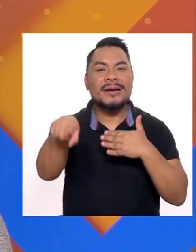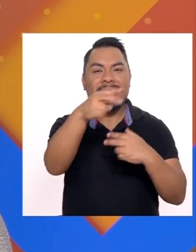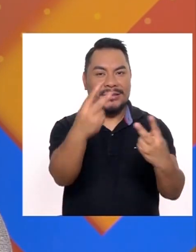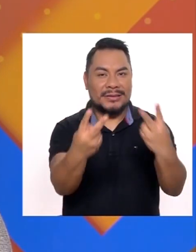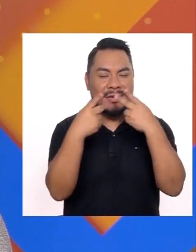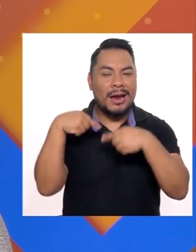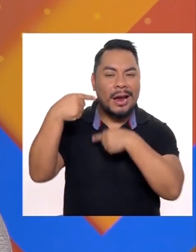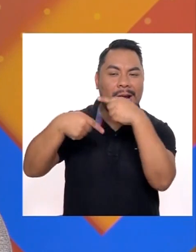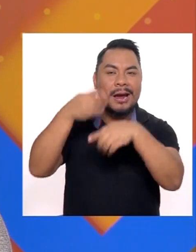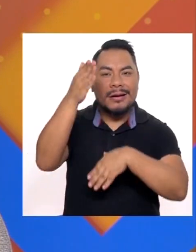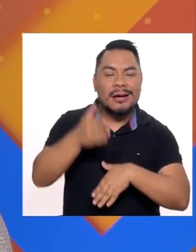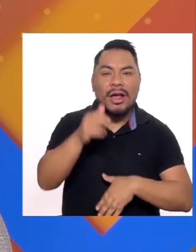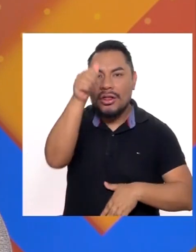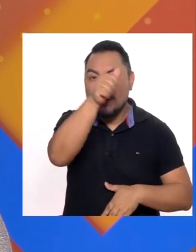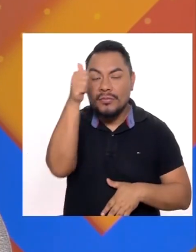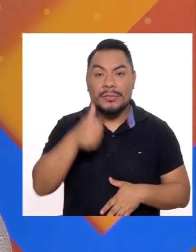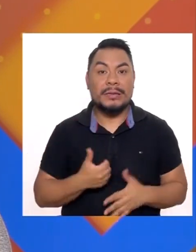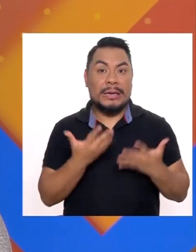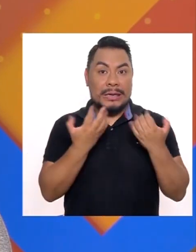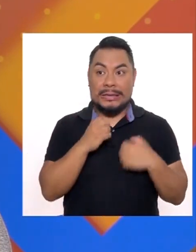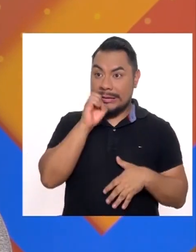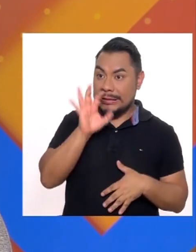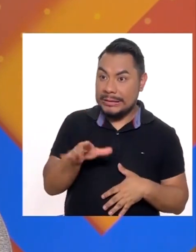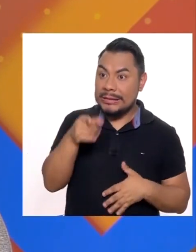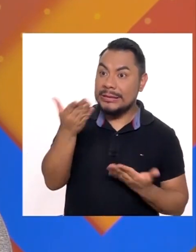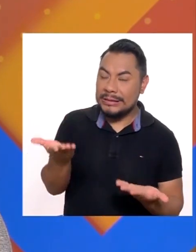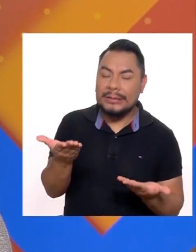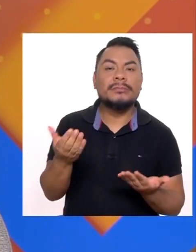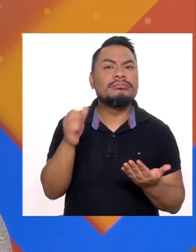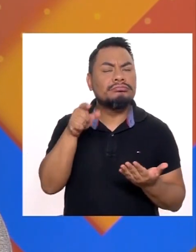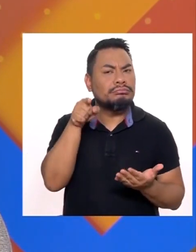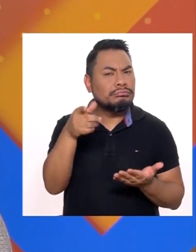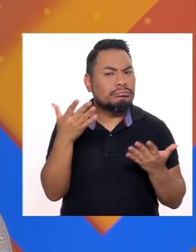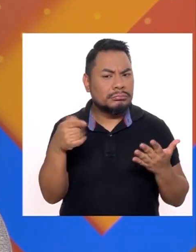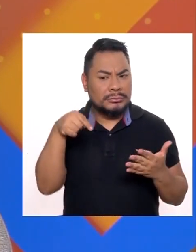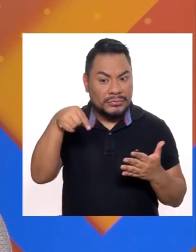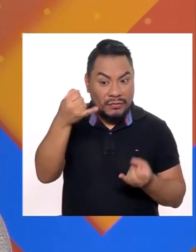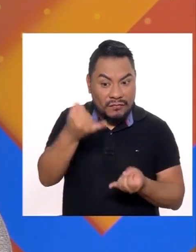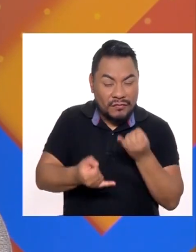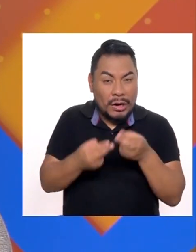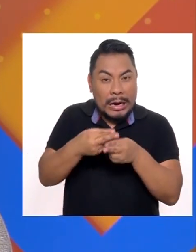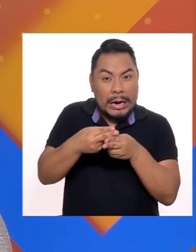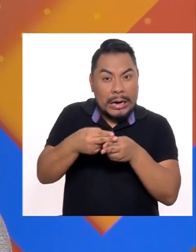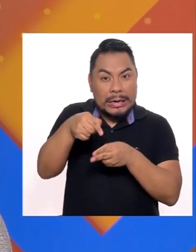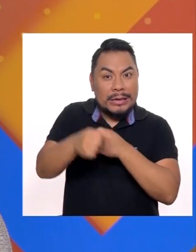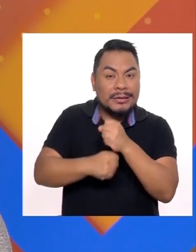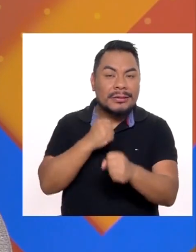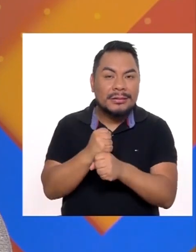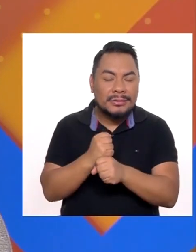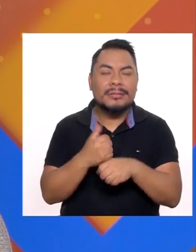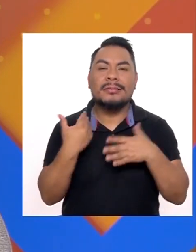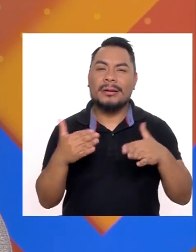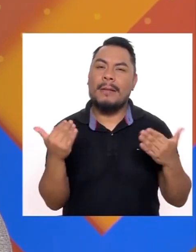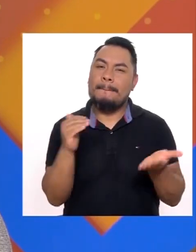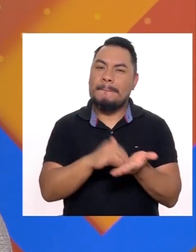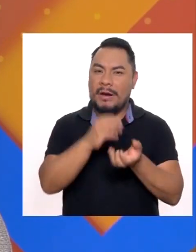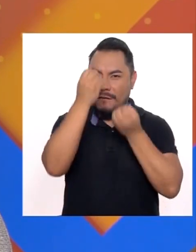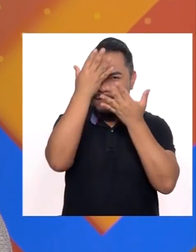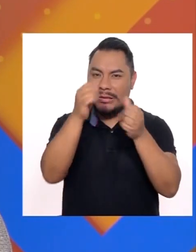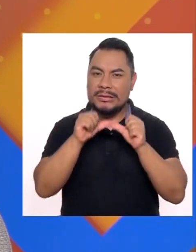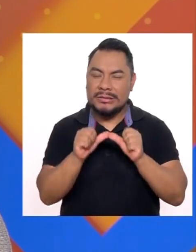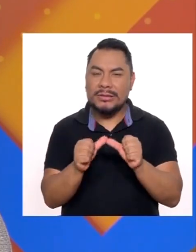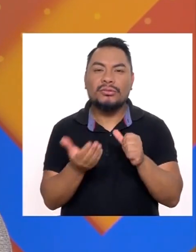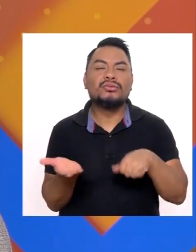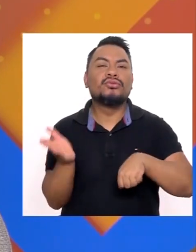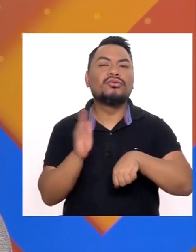sintonizarnos cada domingo Quería comentarte Gina Que a pesar de que estamos por terminar este año Tenemos todavía más información